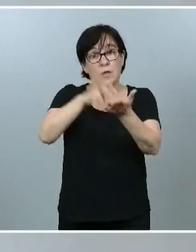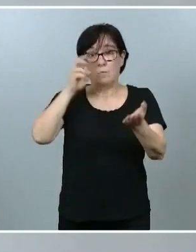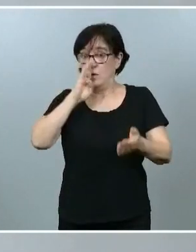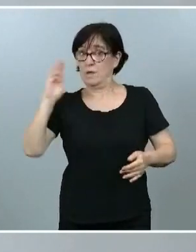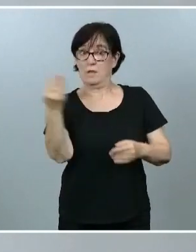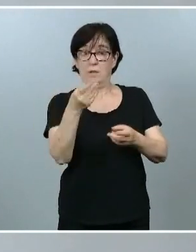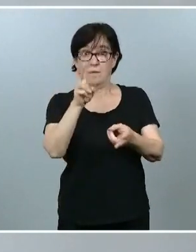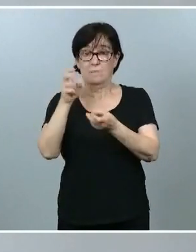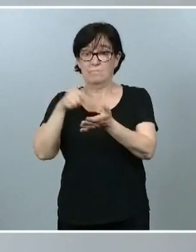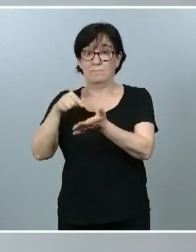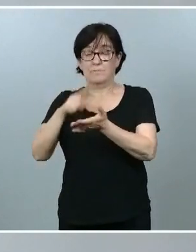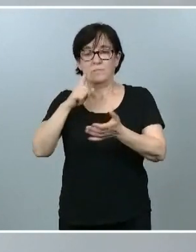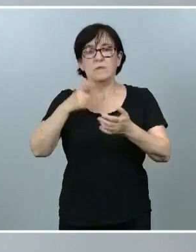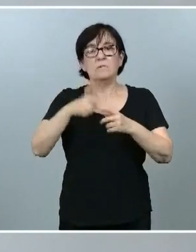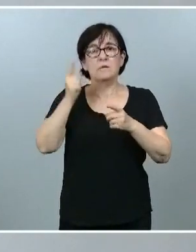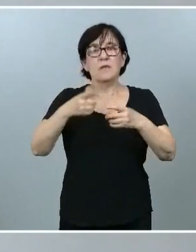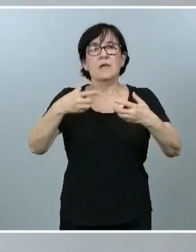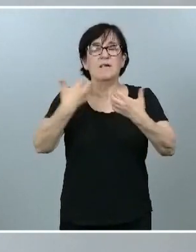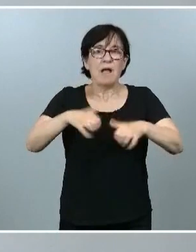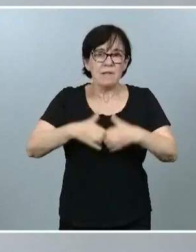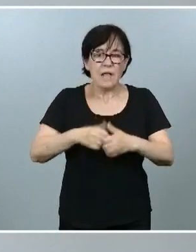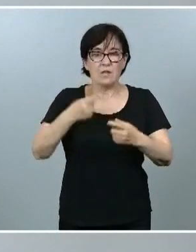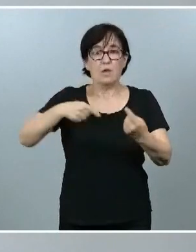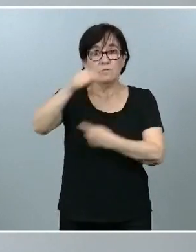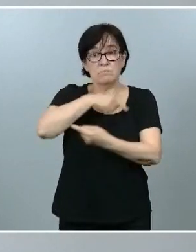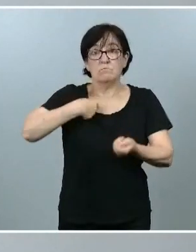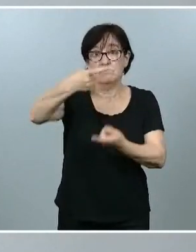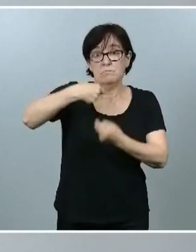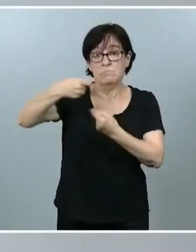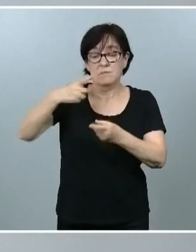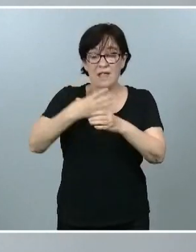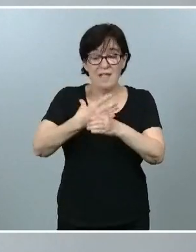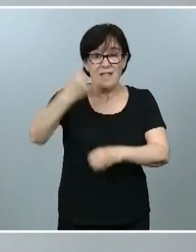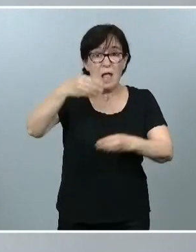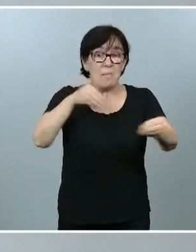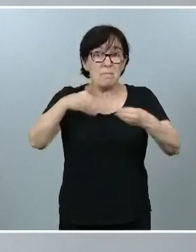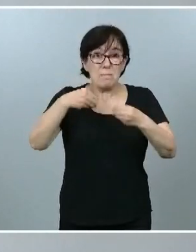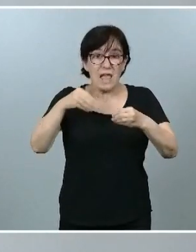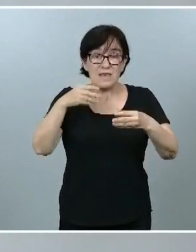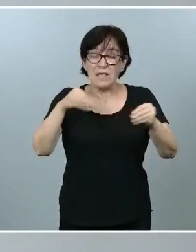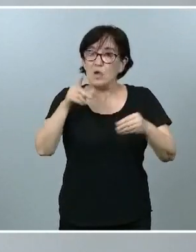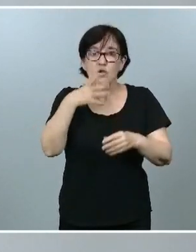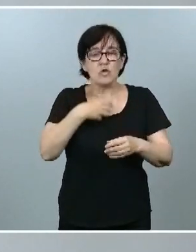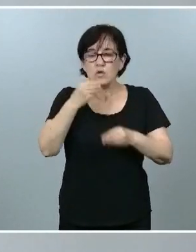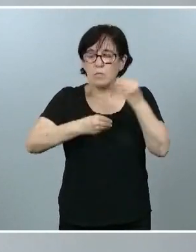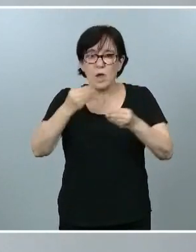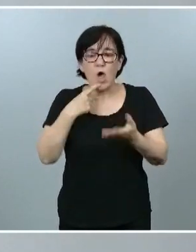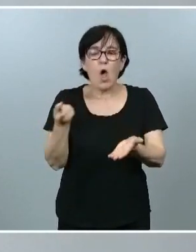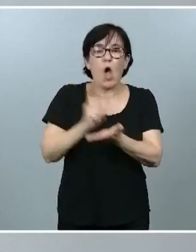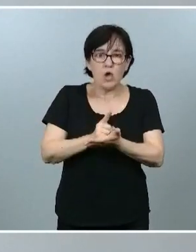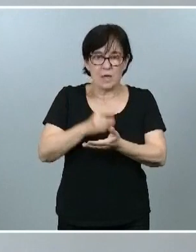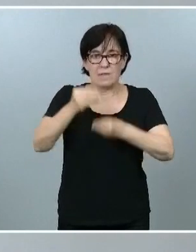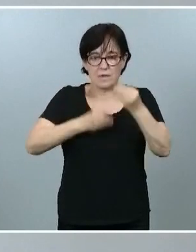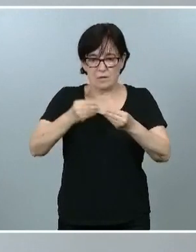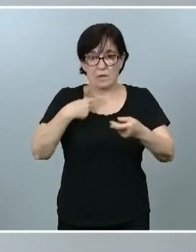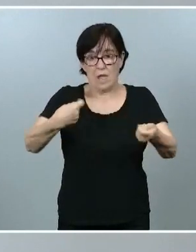fabricación, importación ou adquisición intracomunitaria de envases de plástico non reutilizables que vayan ser objeto de utilización en o mercado